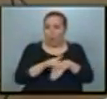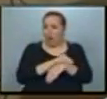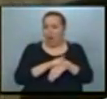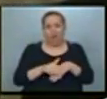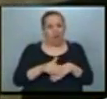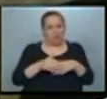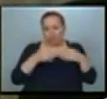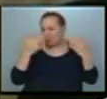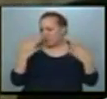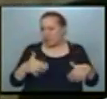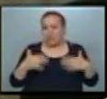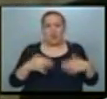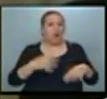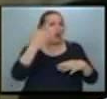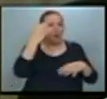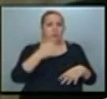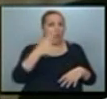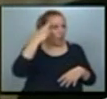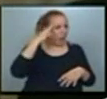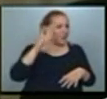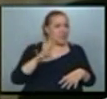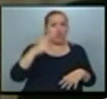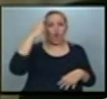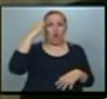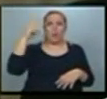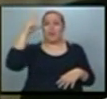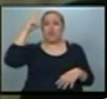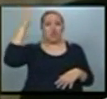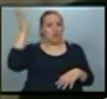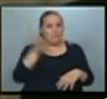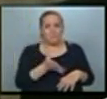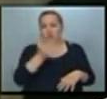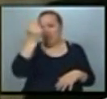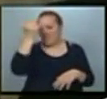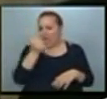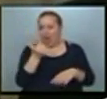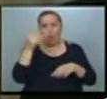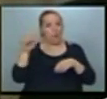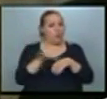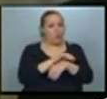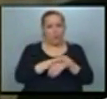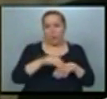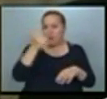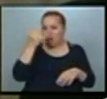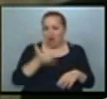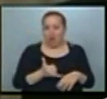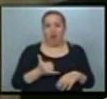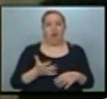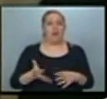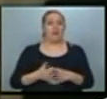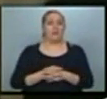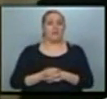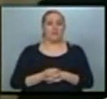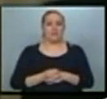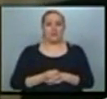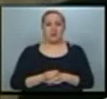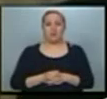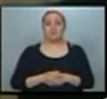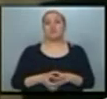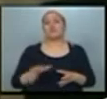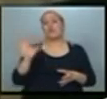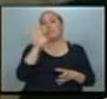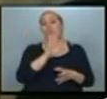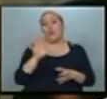altísimas, se habla del 95, 98% de tasa de curación. Así que, o en otros